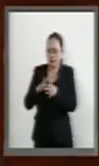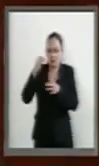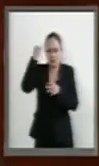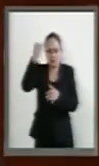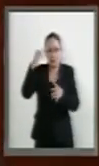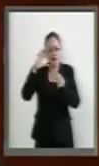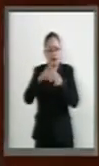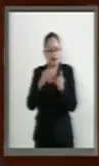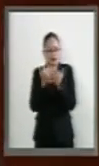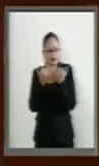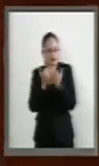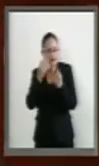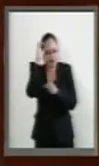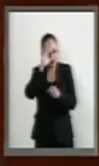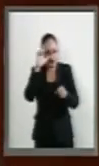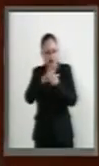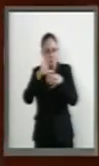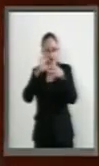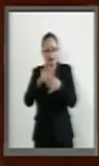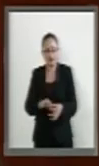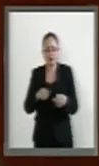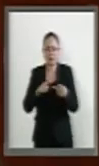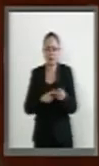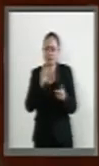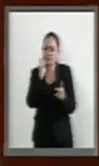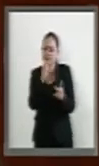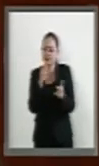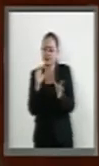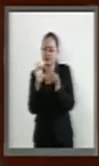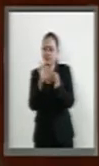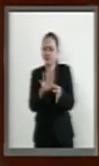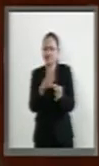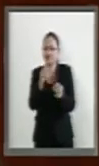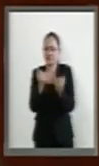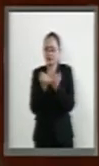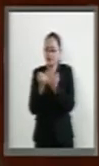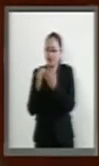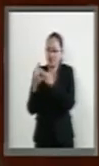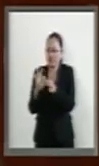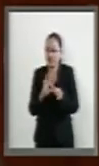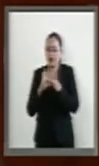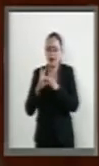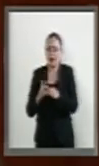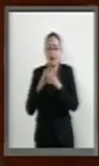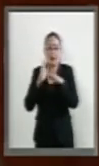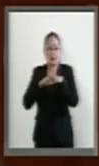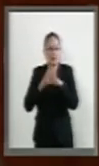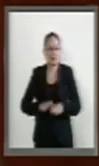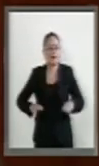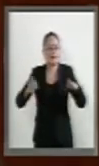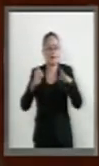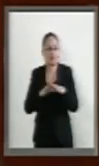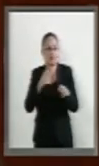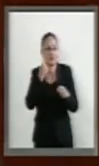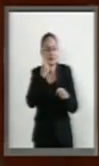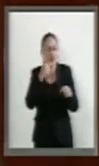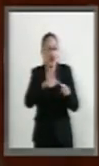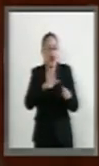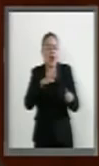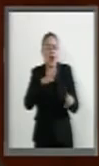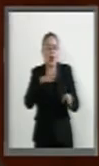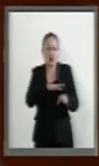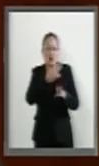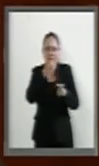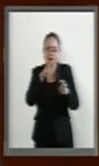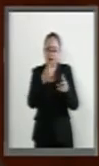afinidad cultural, una identidad y una hermandad que trasciende las esferas económicas e